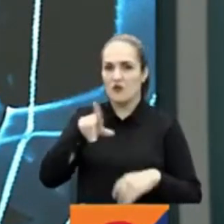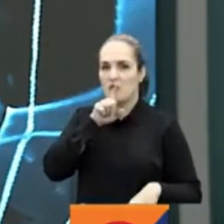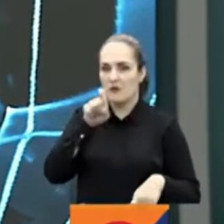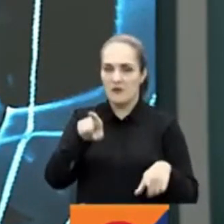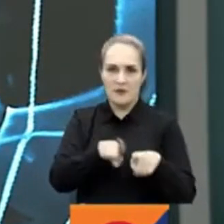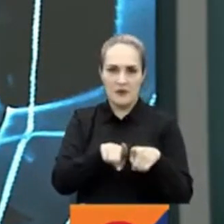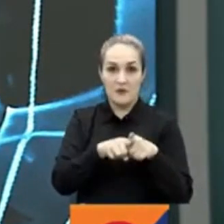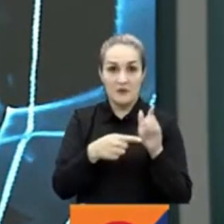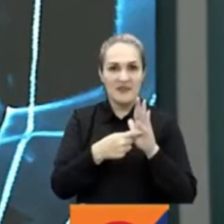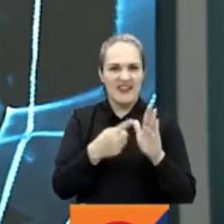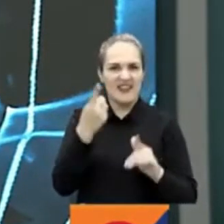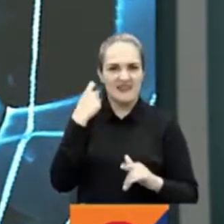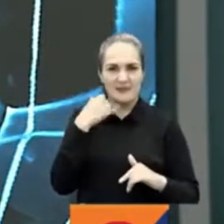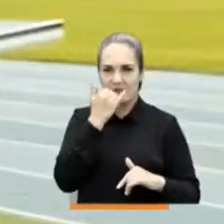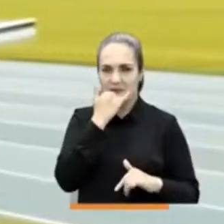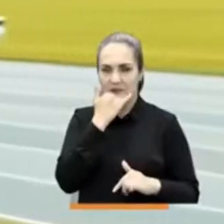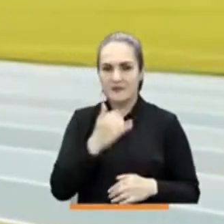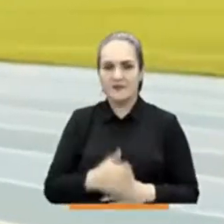crónica de lo ocurrido.